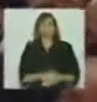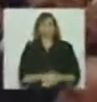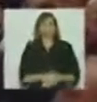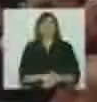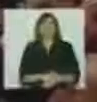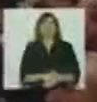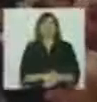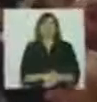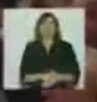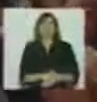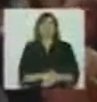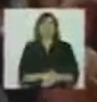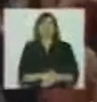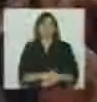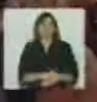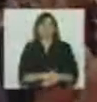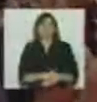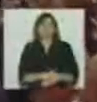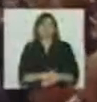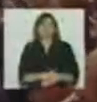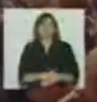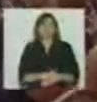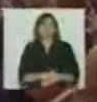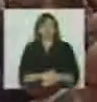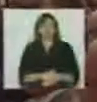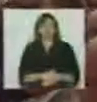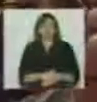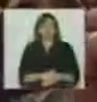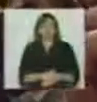Y la otra, números.